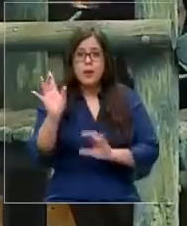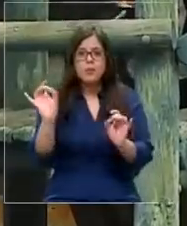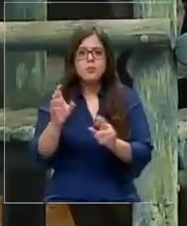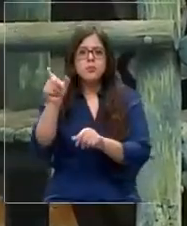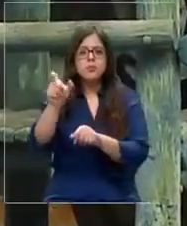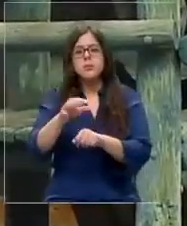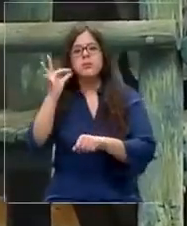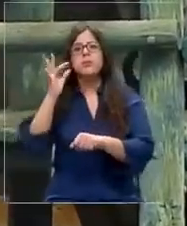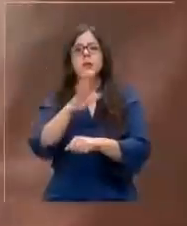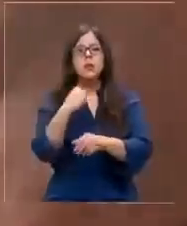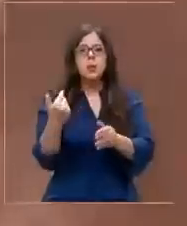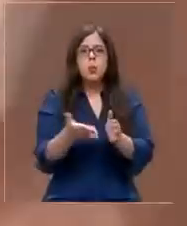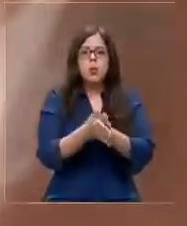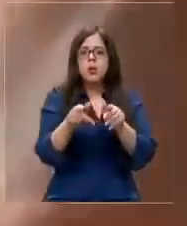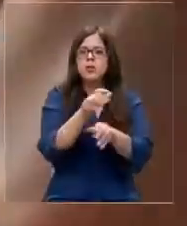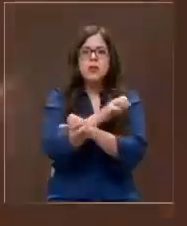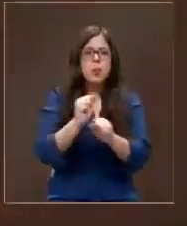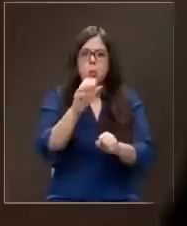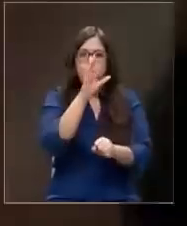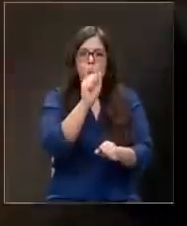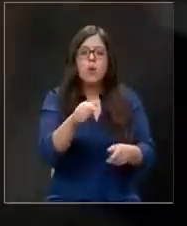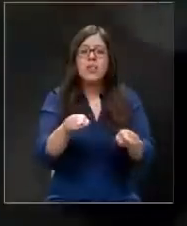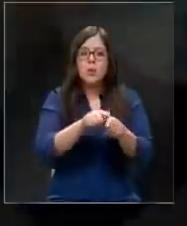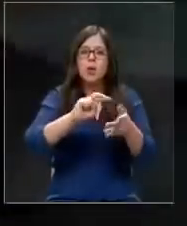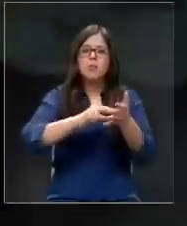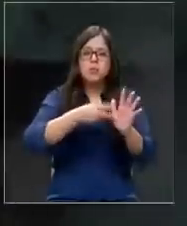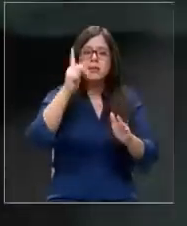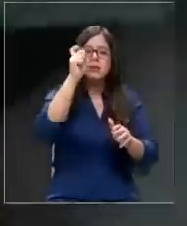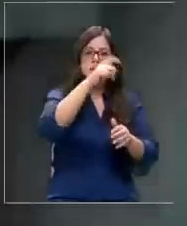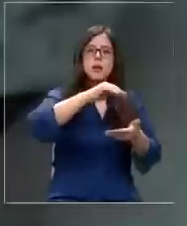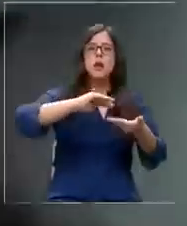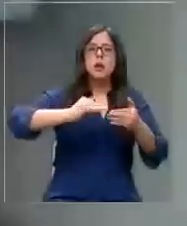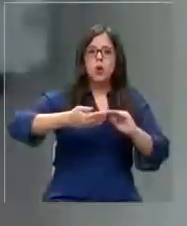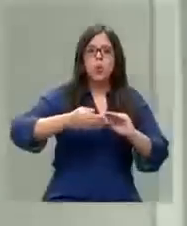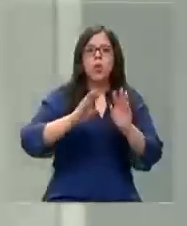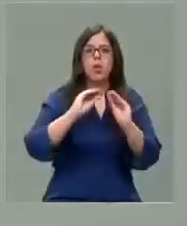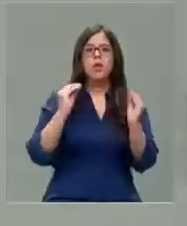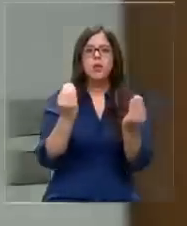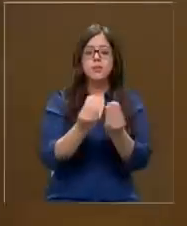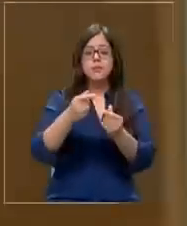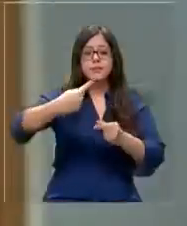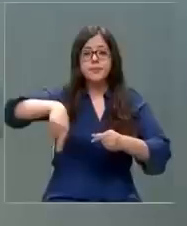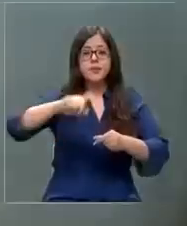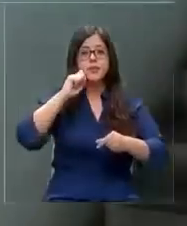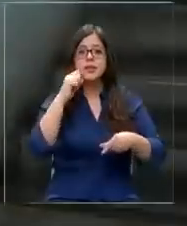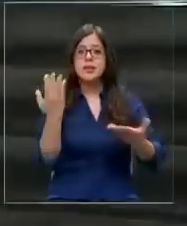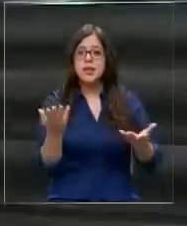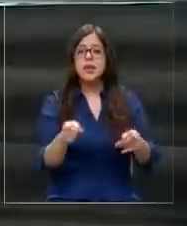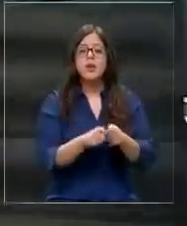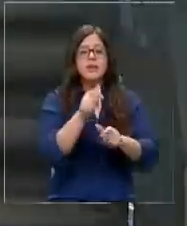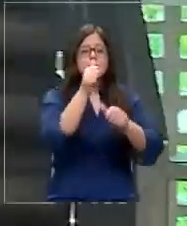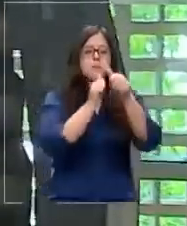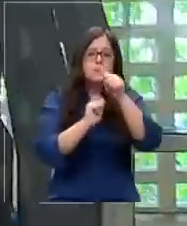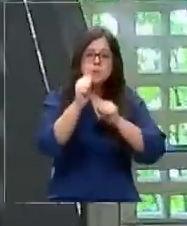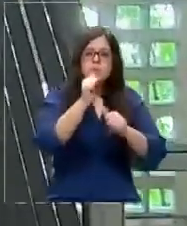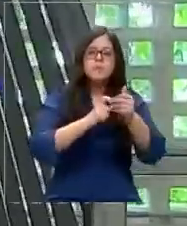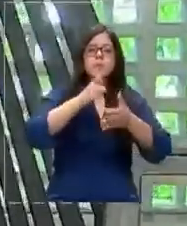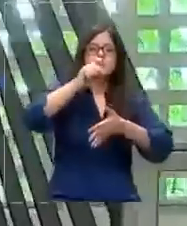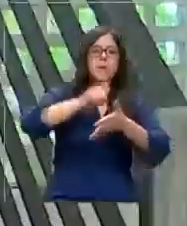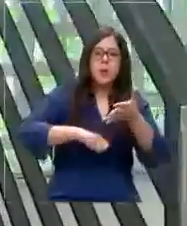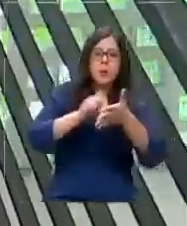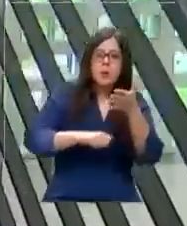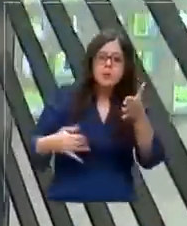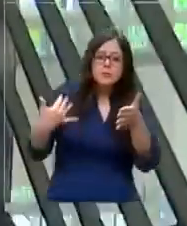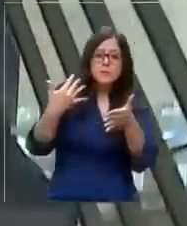situación que ya no se puede tolerar. Un serio problema que complica a una comunidad entera que ha tenido bastante paciencia. Hacía varios meses